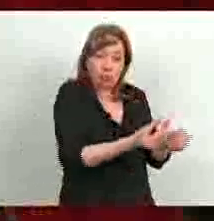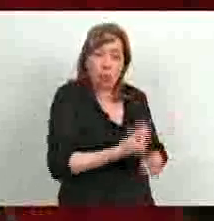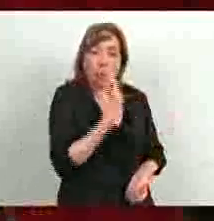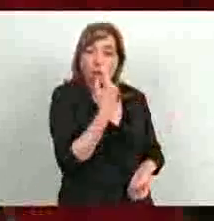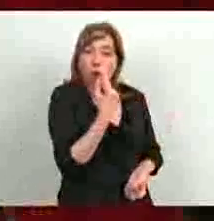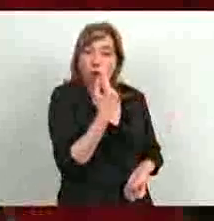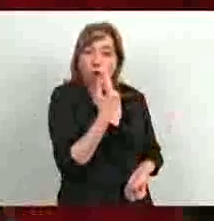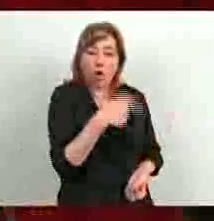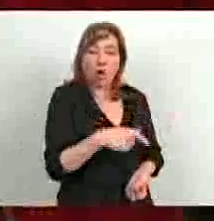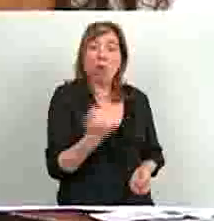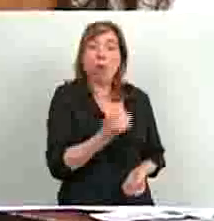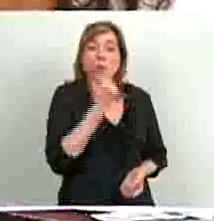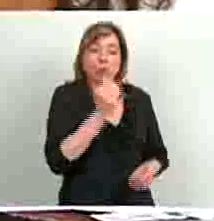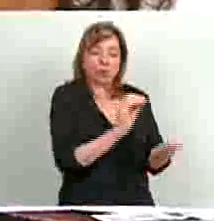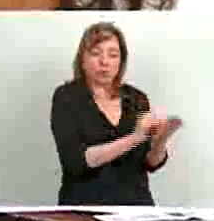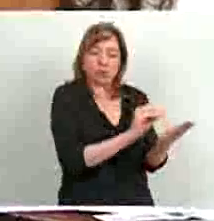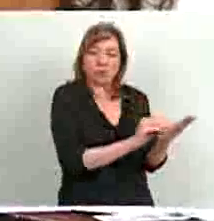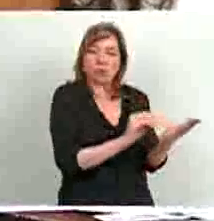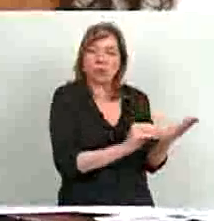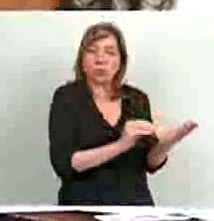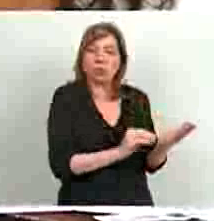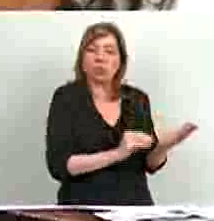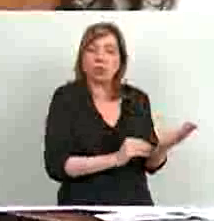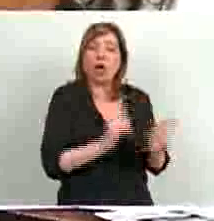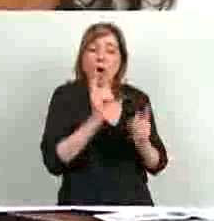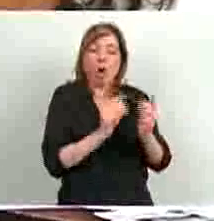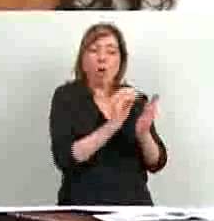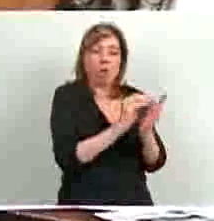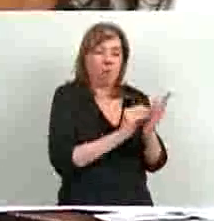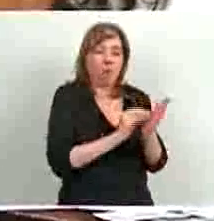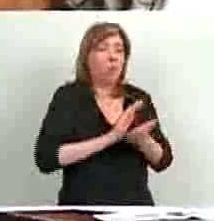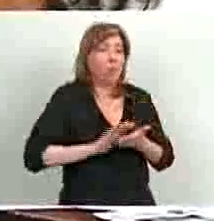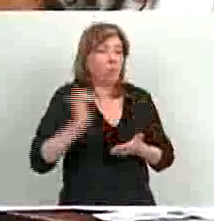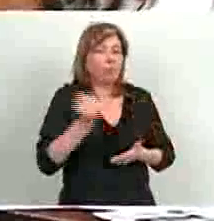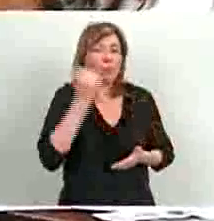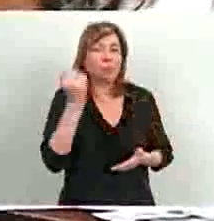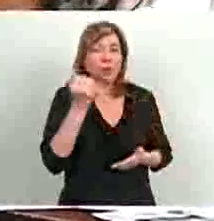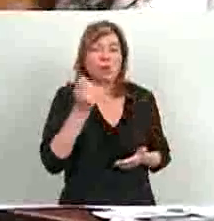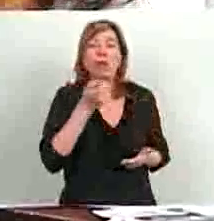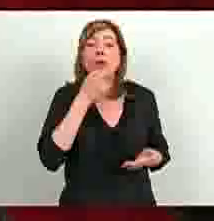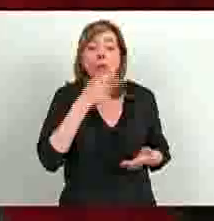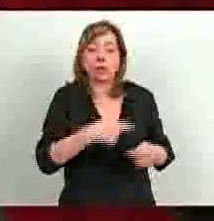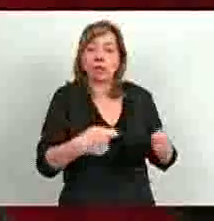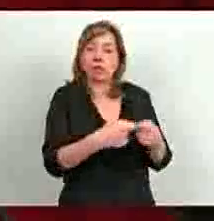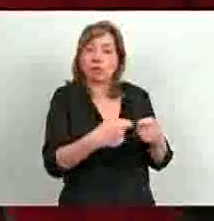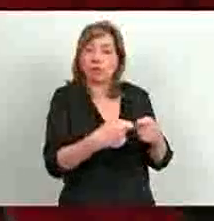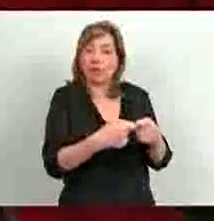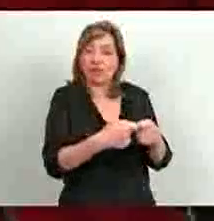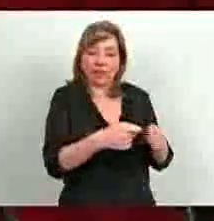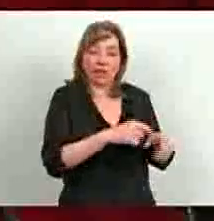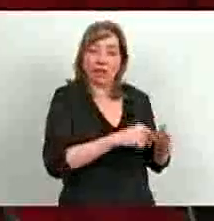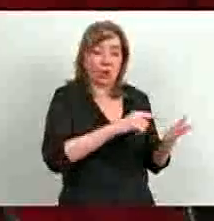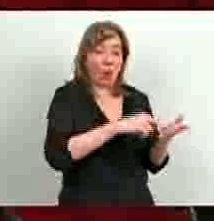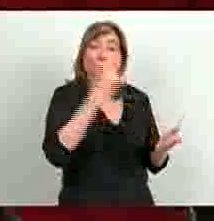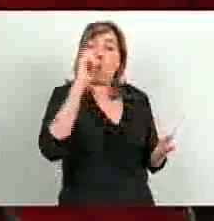tiene importantes cosas, tales como, por ejemplo, sociedades de